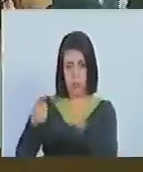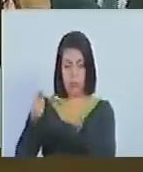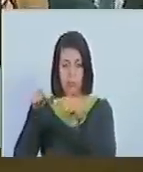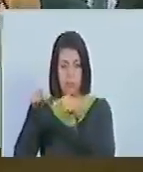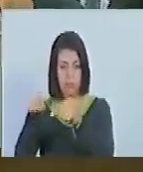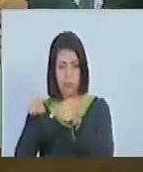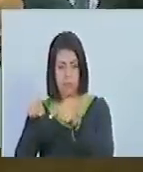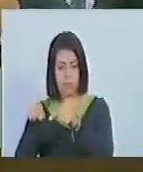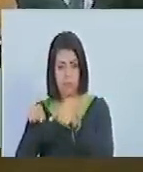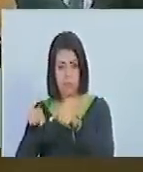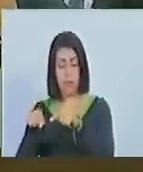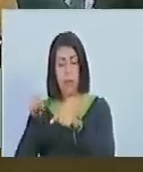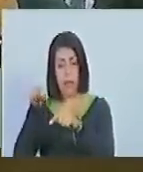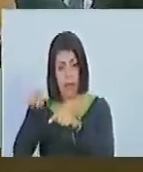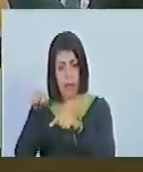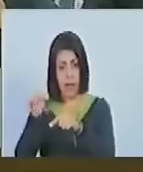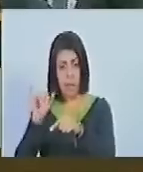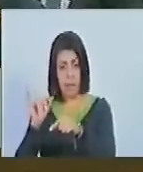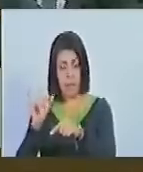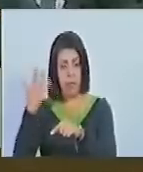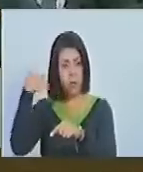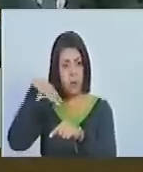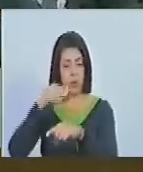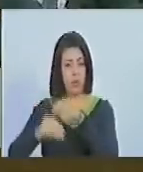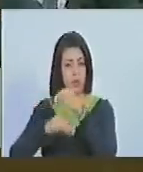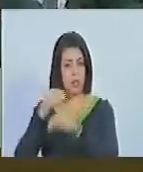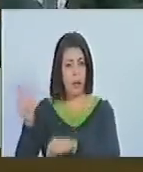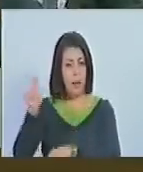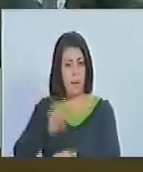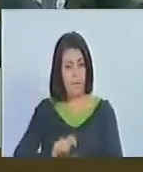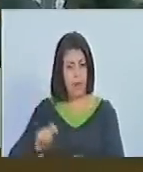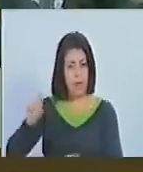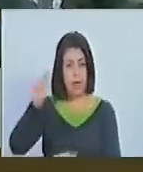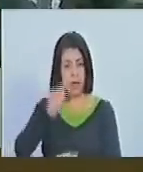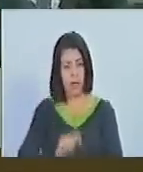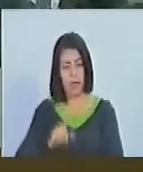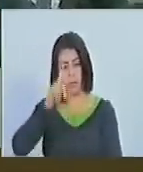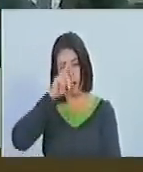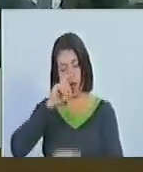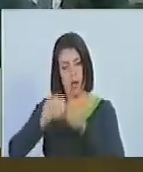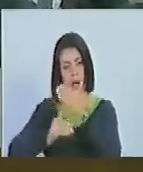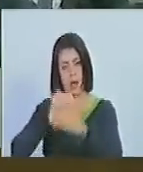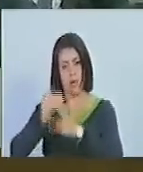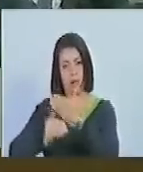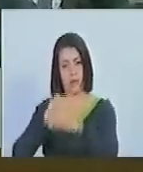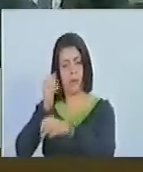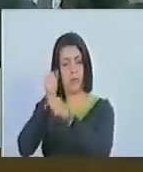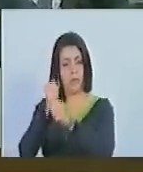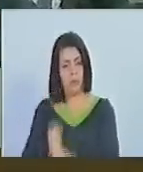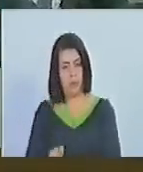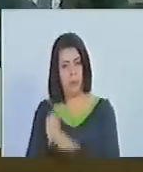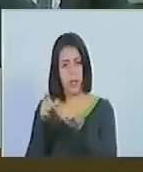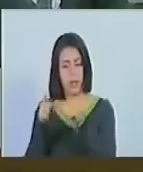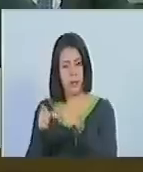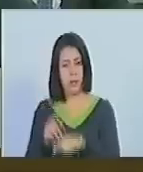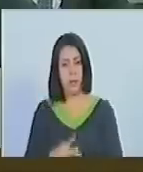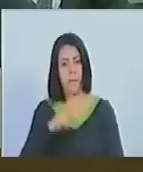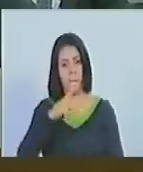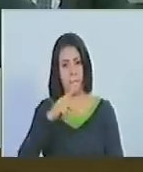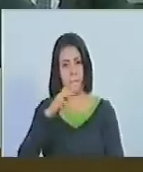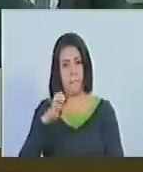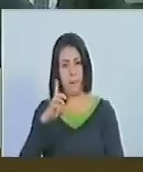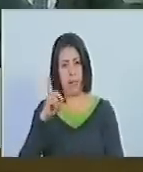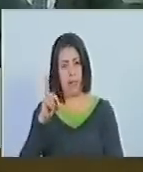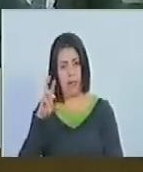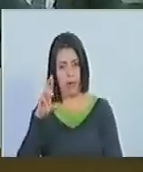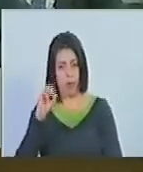en donde aunque estuvieron por meses e incluso años esperando en este caso Pedro Hual y